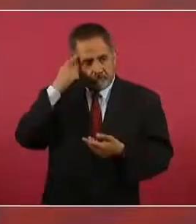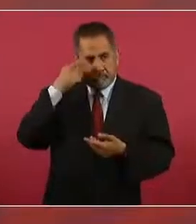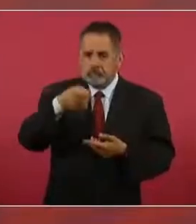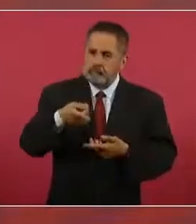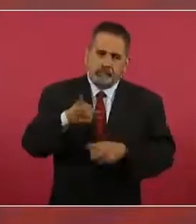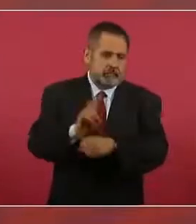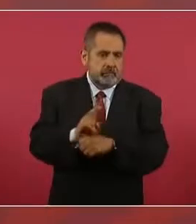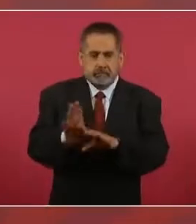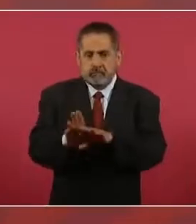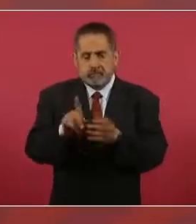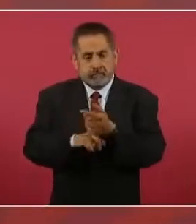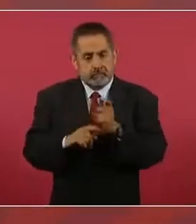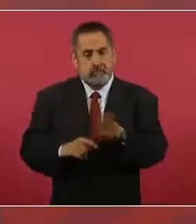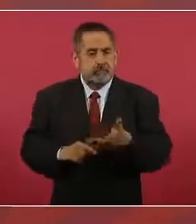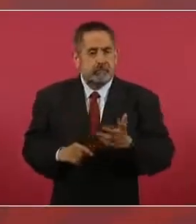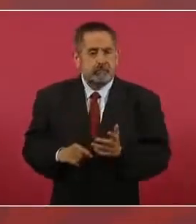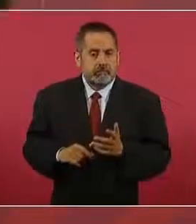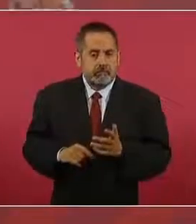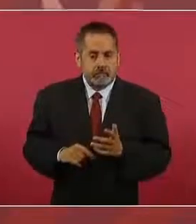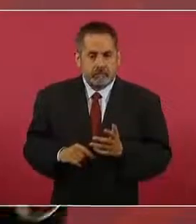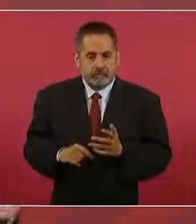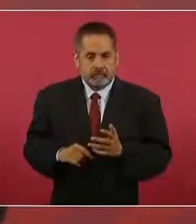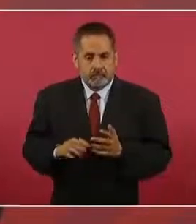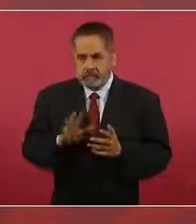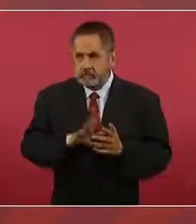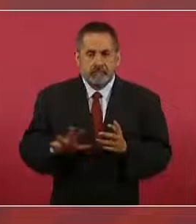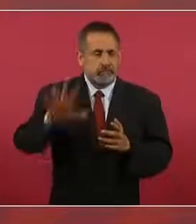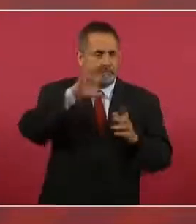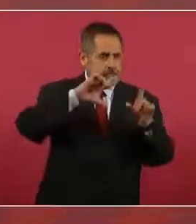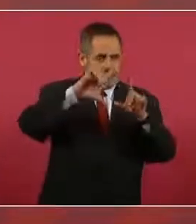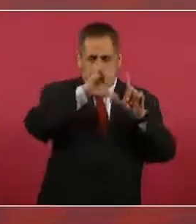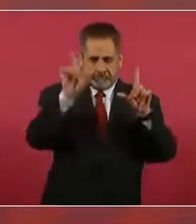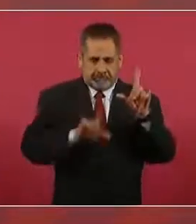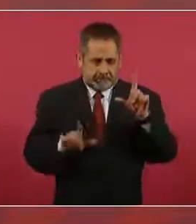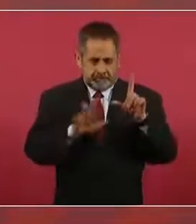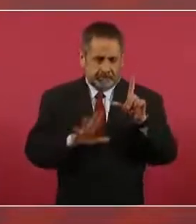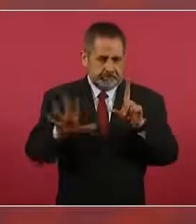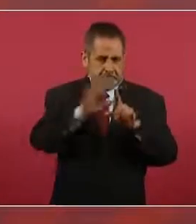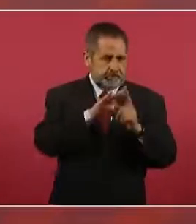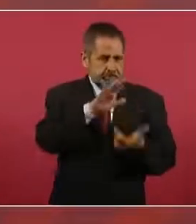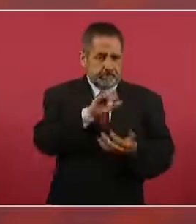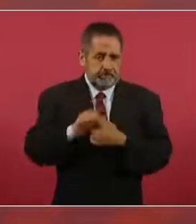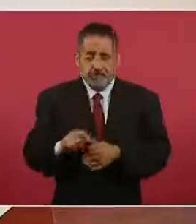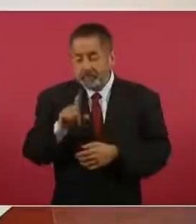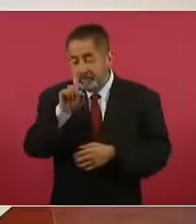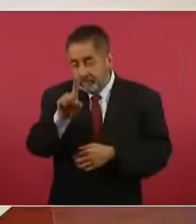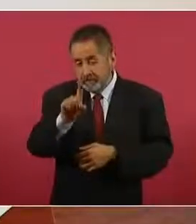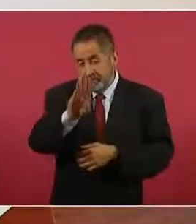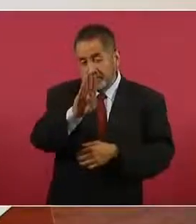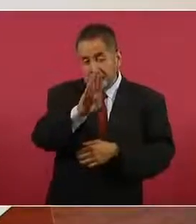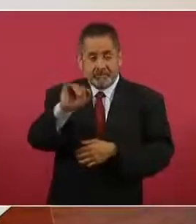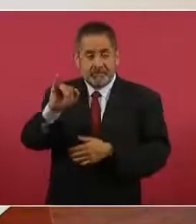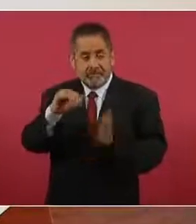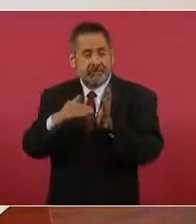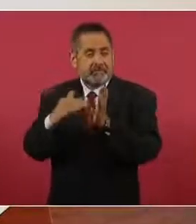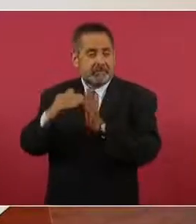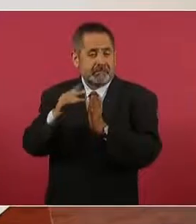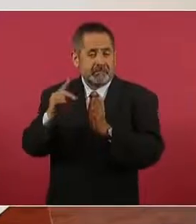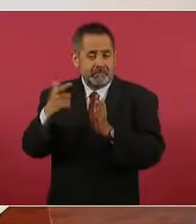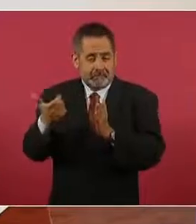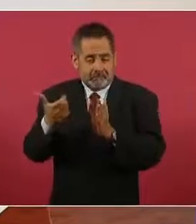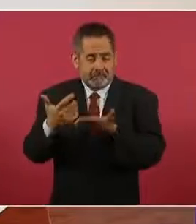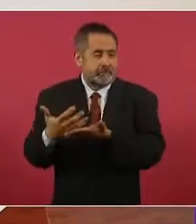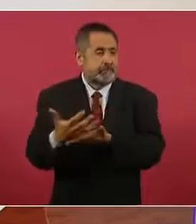a nivel general? Un billón de pesos, de